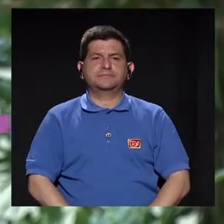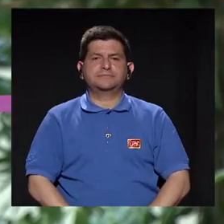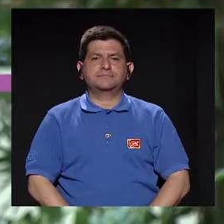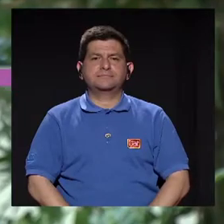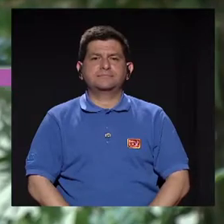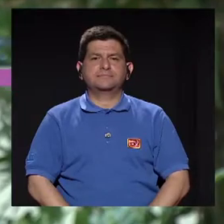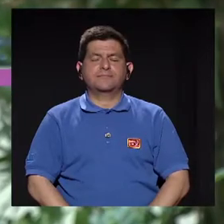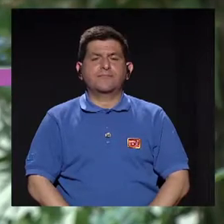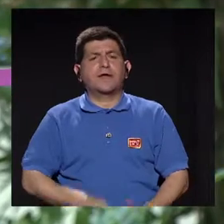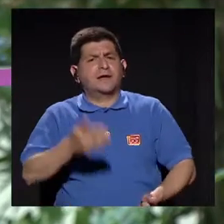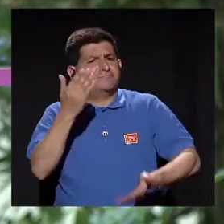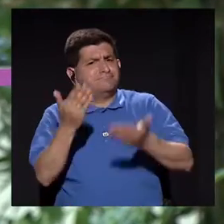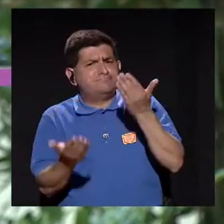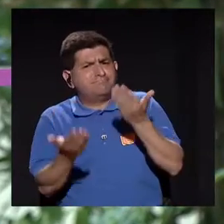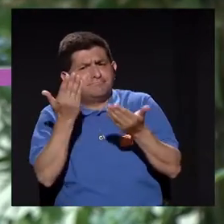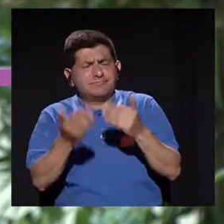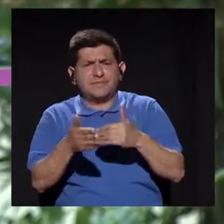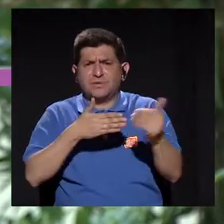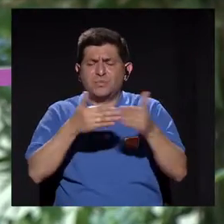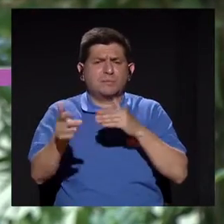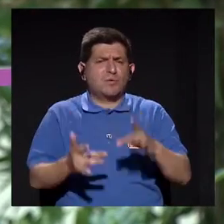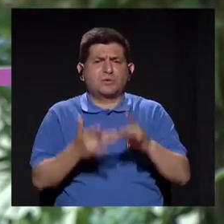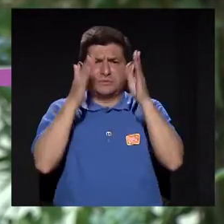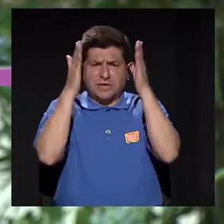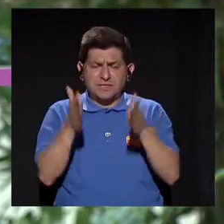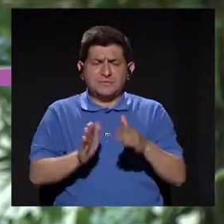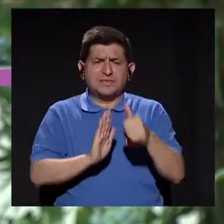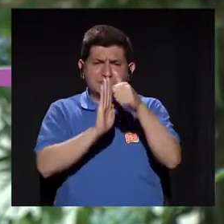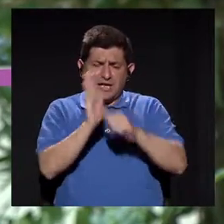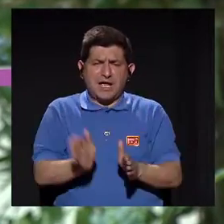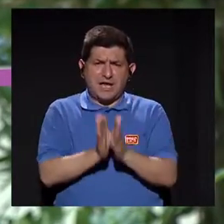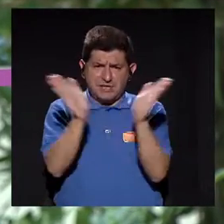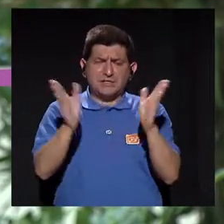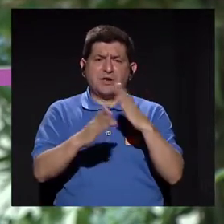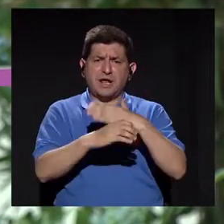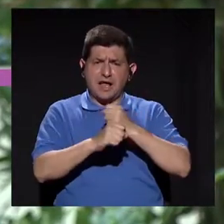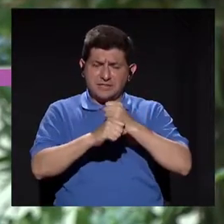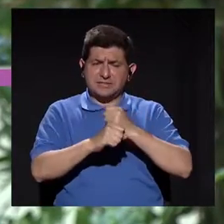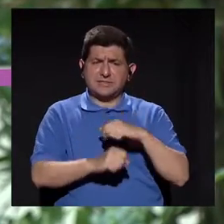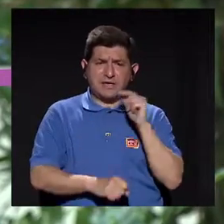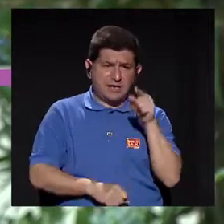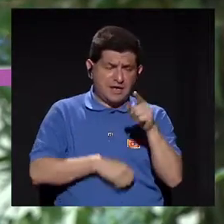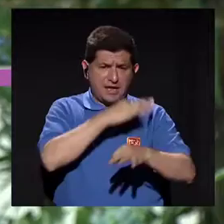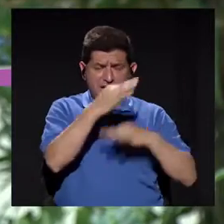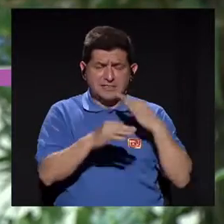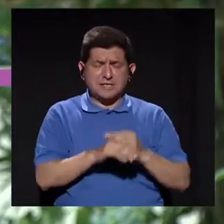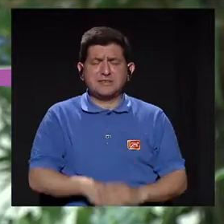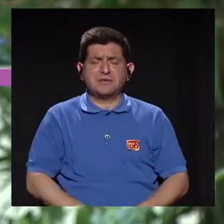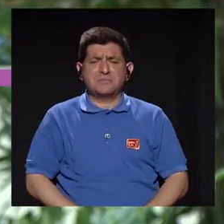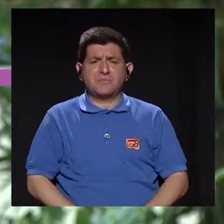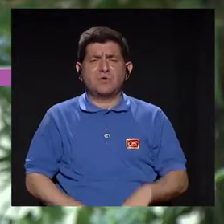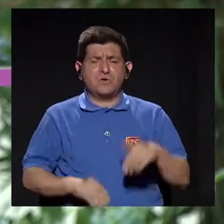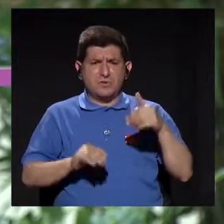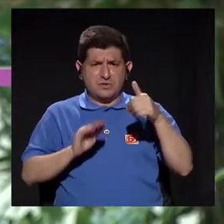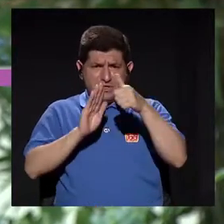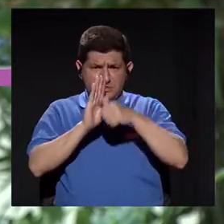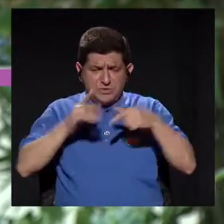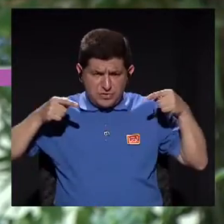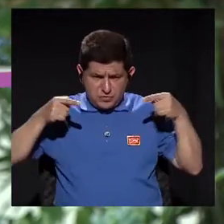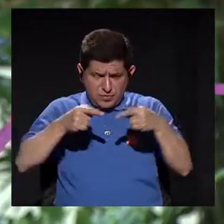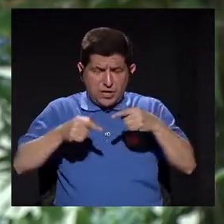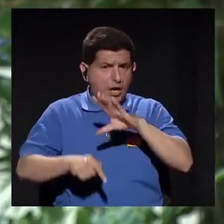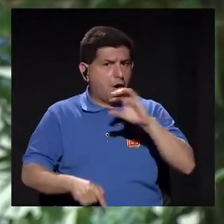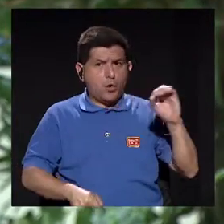Doctor, ¿y eventualmente cualquier especialista en cirugía general puede hacer cirugía laparoscópica o no